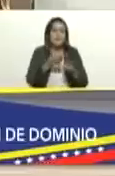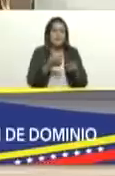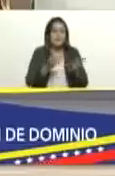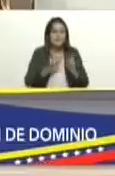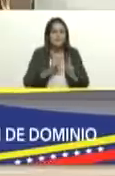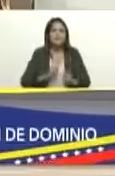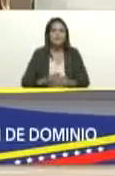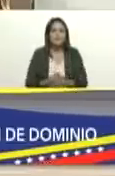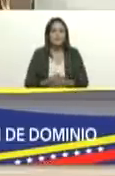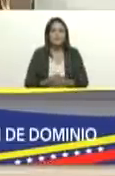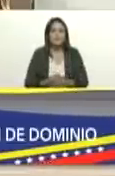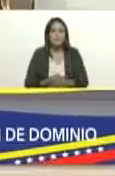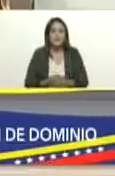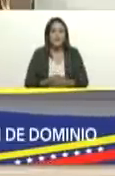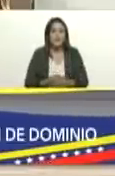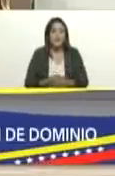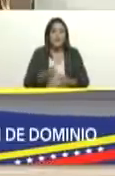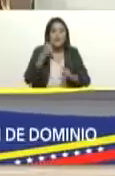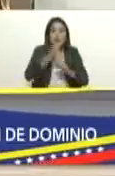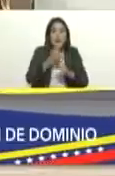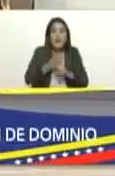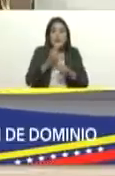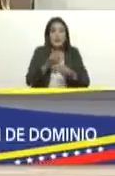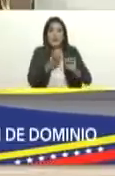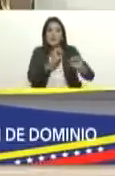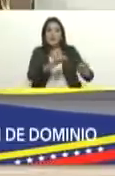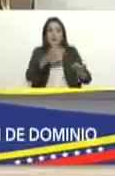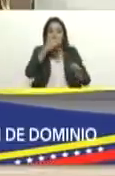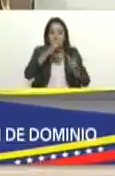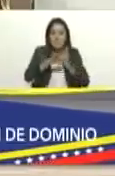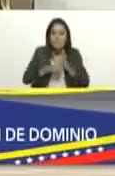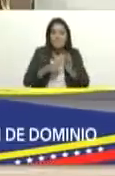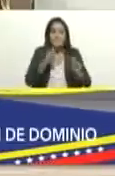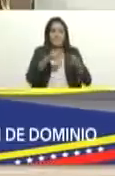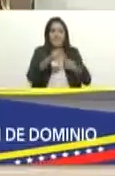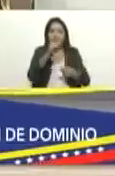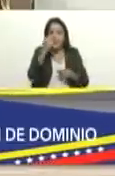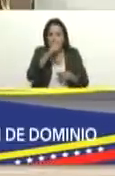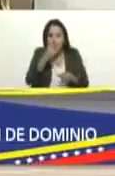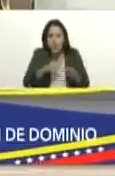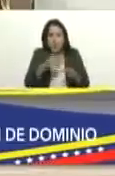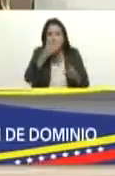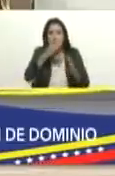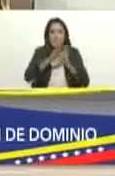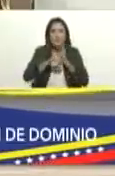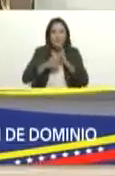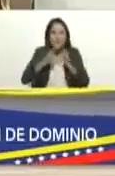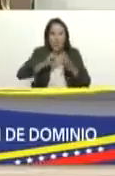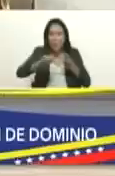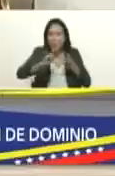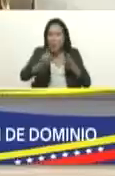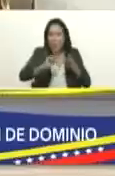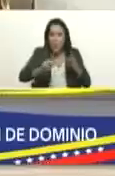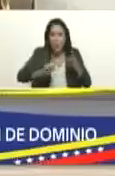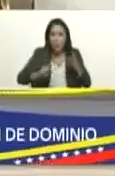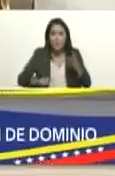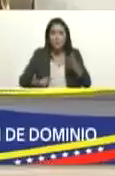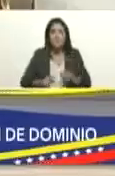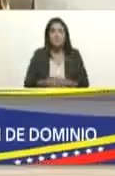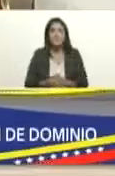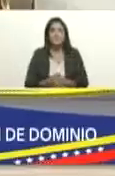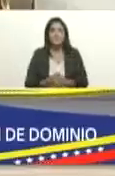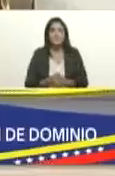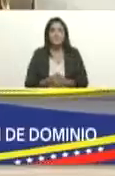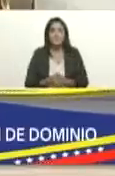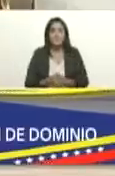el financiamiento al terrorismo la legitimación de capitales el tráfico ilícito de sustancias psicotrópicas y estupefacientes así como